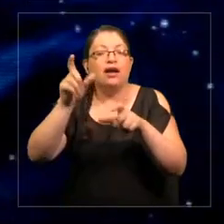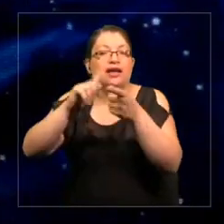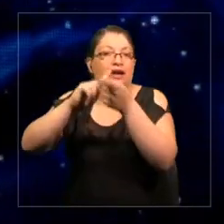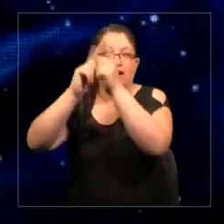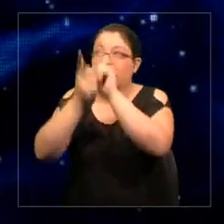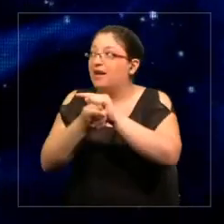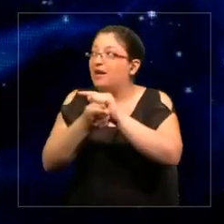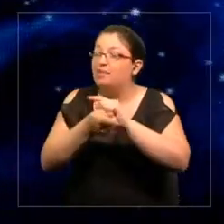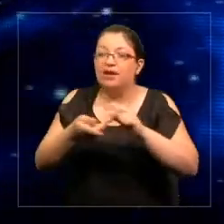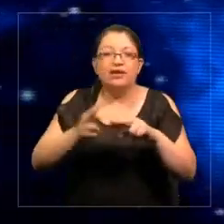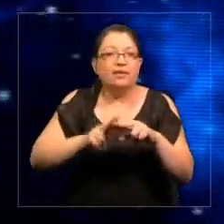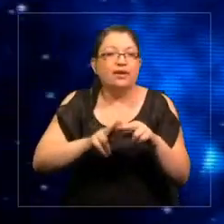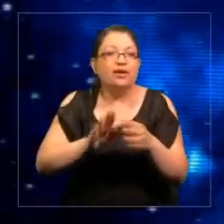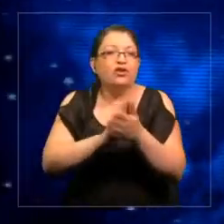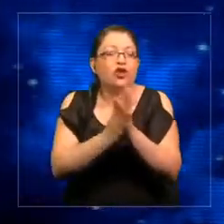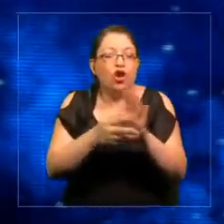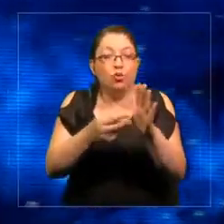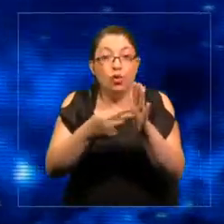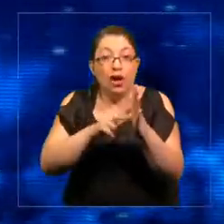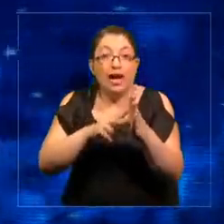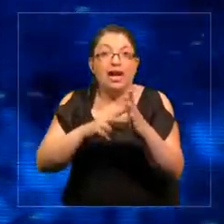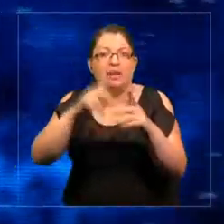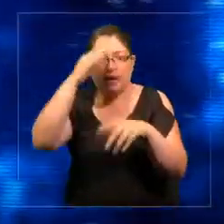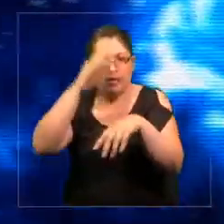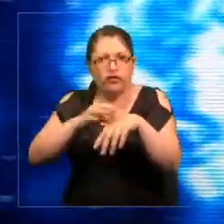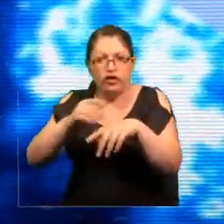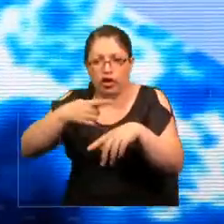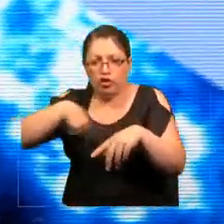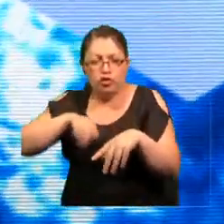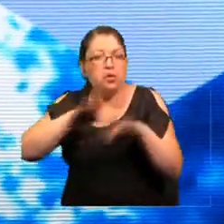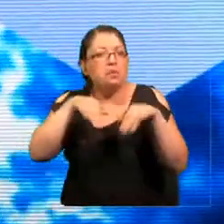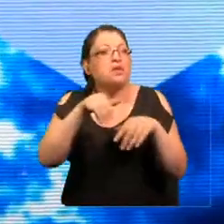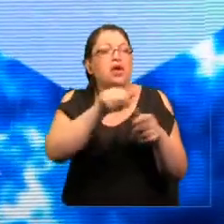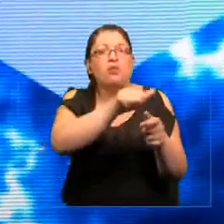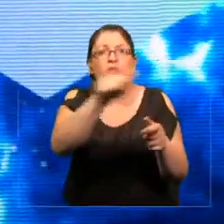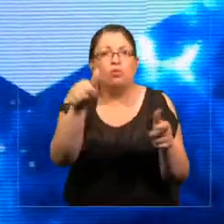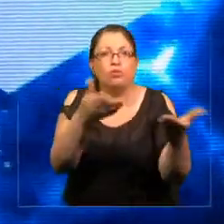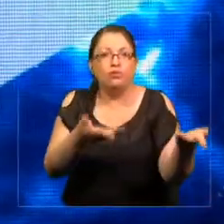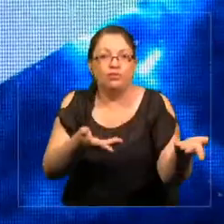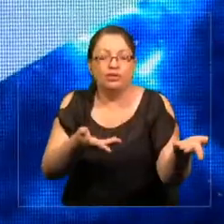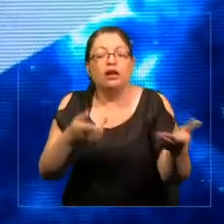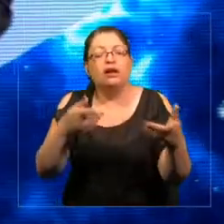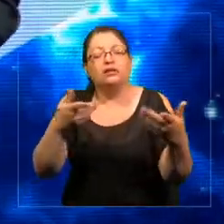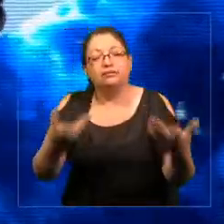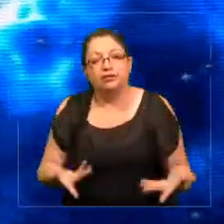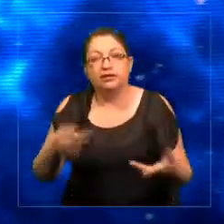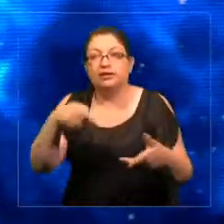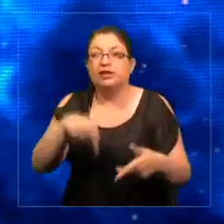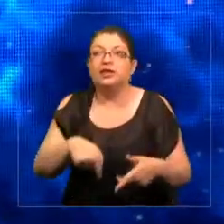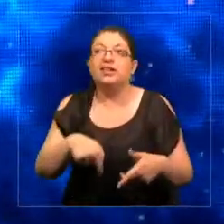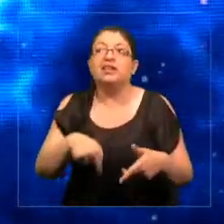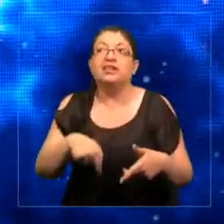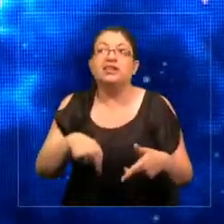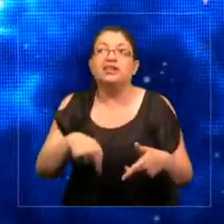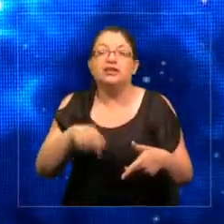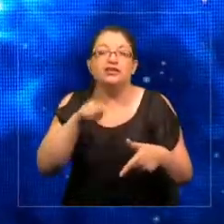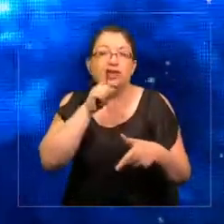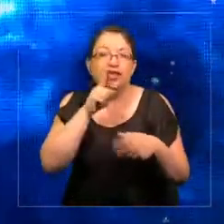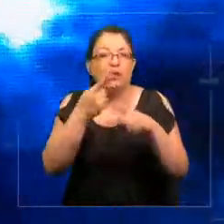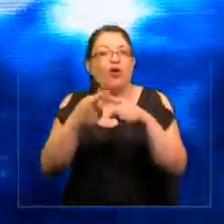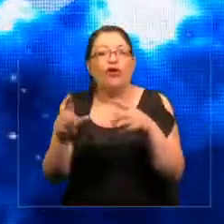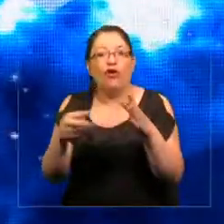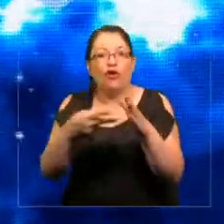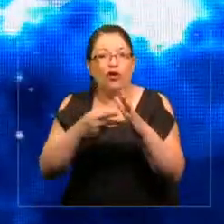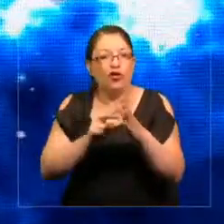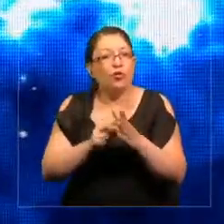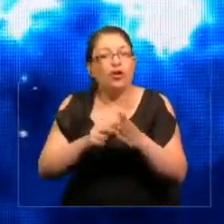mismas dificultades que estábamos teniendo nosotros con la obesidad. Entonces, acá tenemos otro problema de